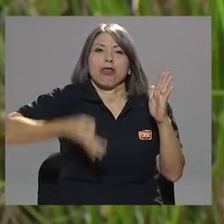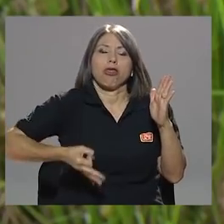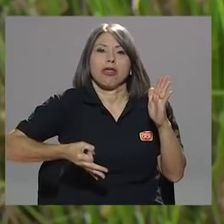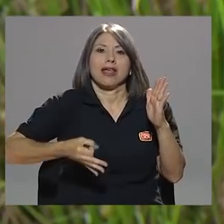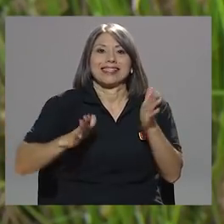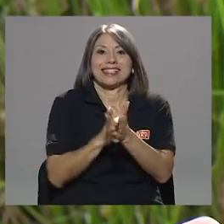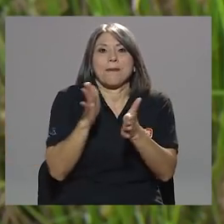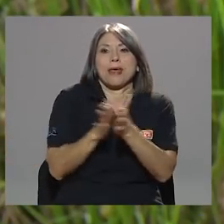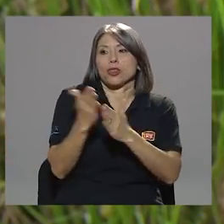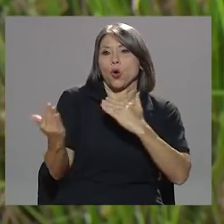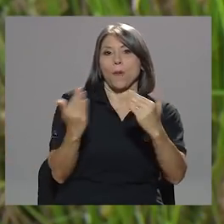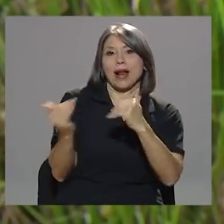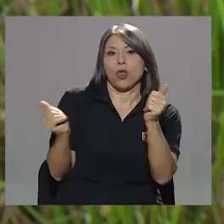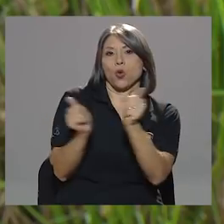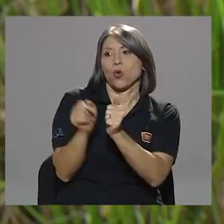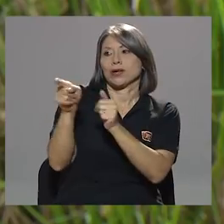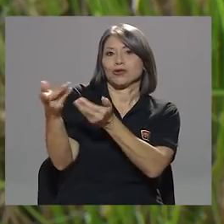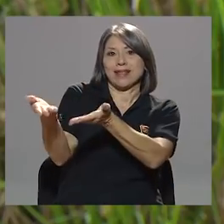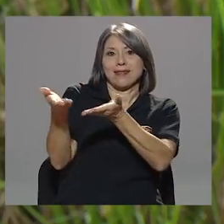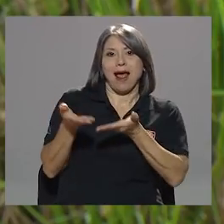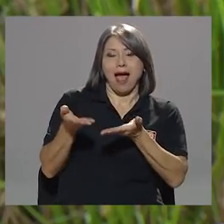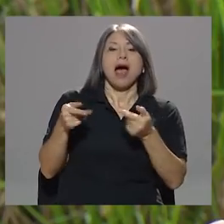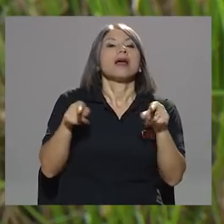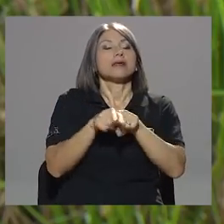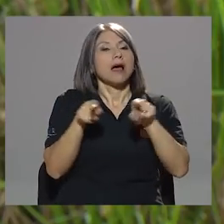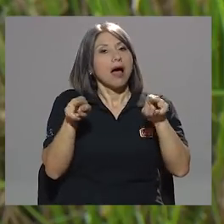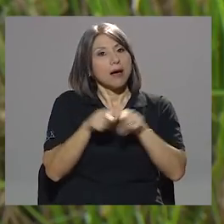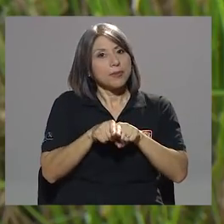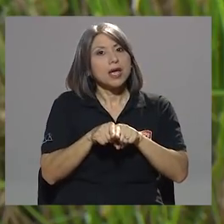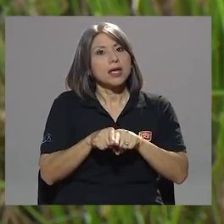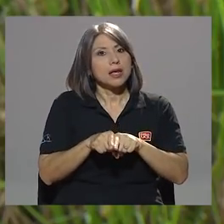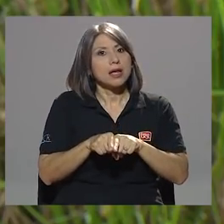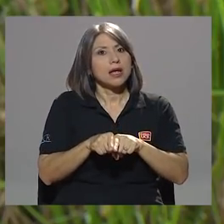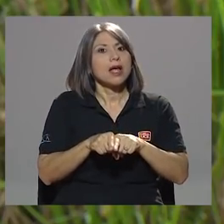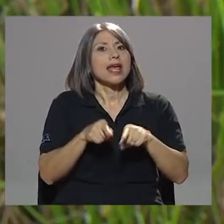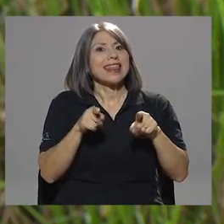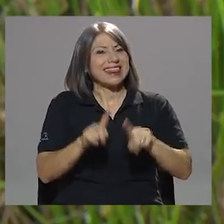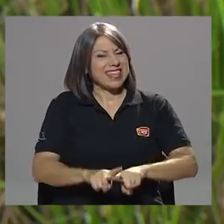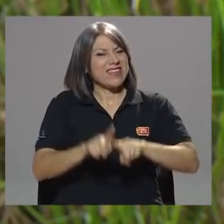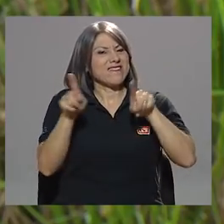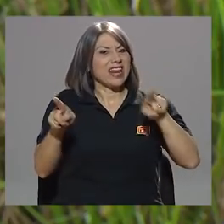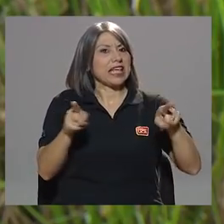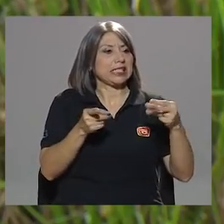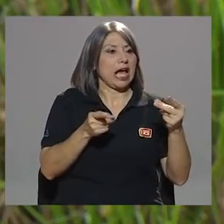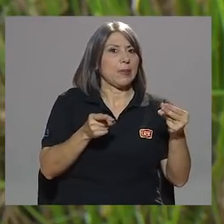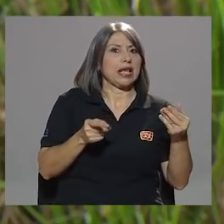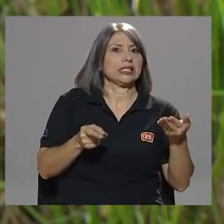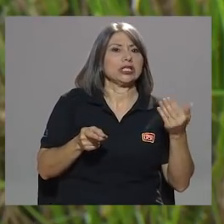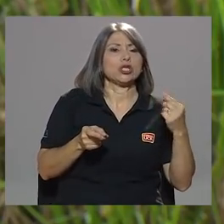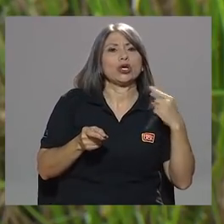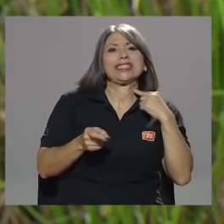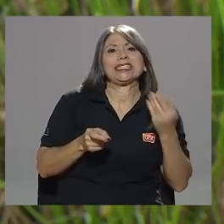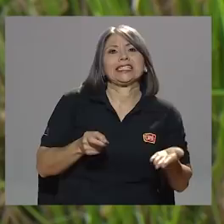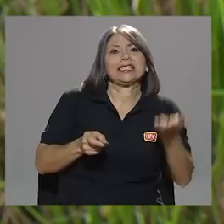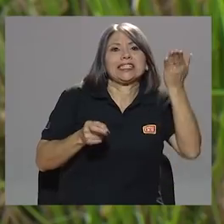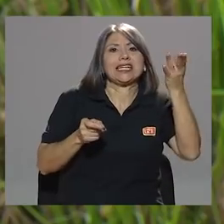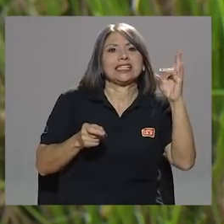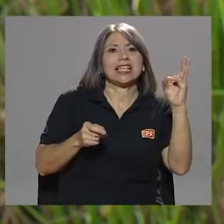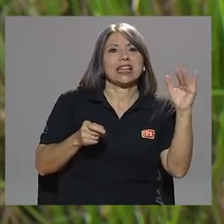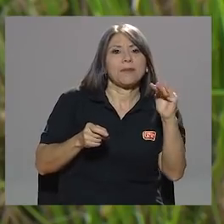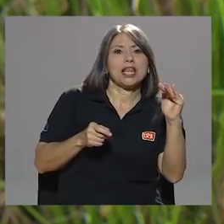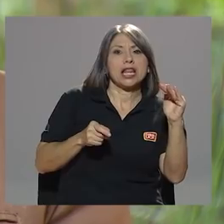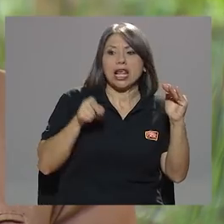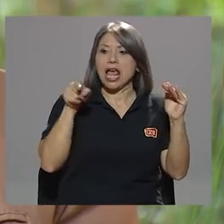exportó y a partir de ahí podríamos decir que además se vive una gran cantidad de precios en diferencia de 7.000 a 3.500.